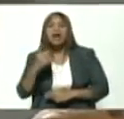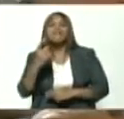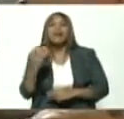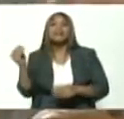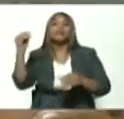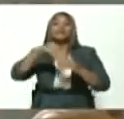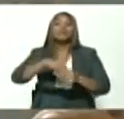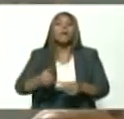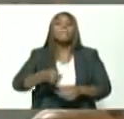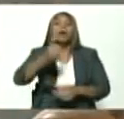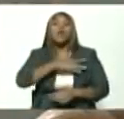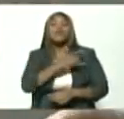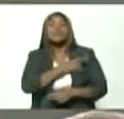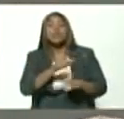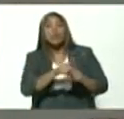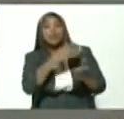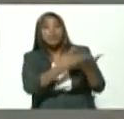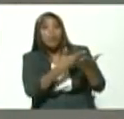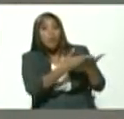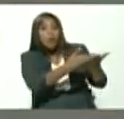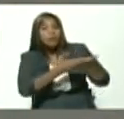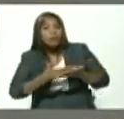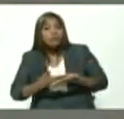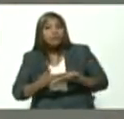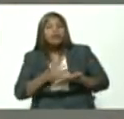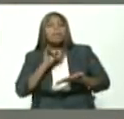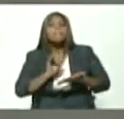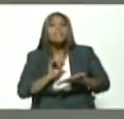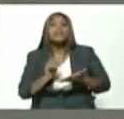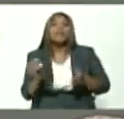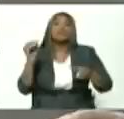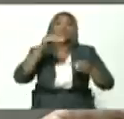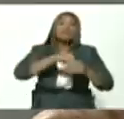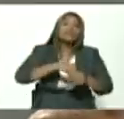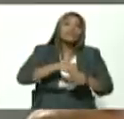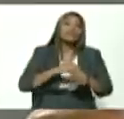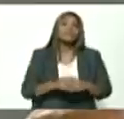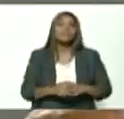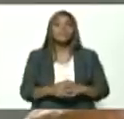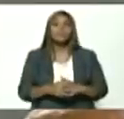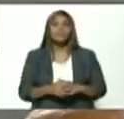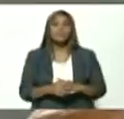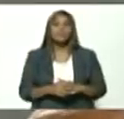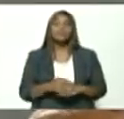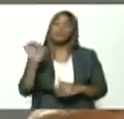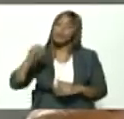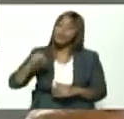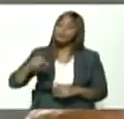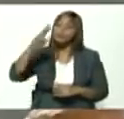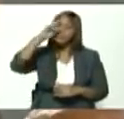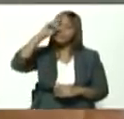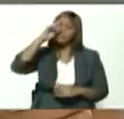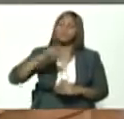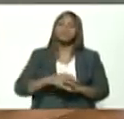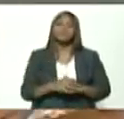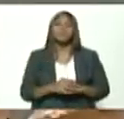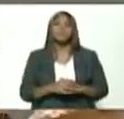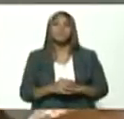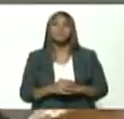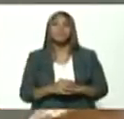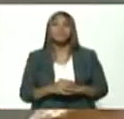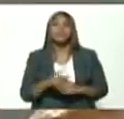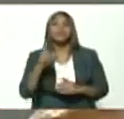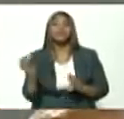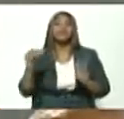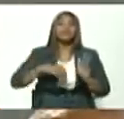resto de las universidades como usted lo planteaba en esa intervención de la clausura del congreso es correcto se agrega